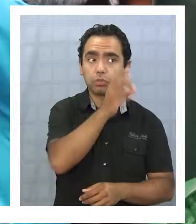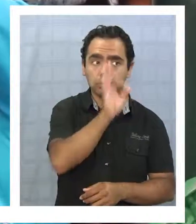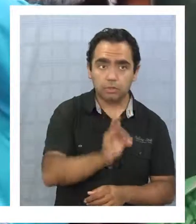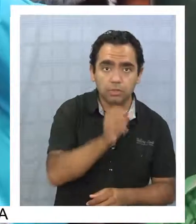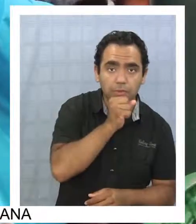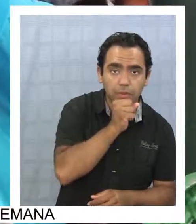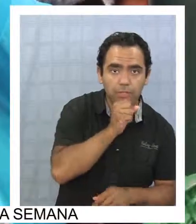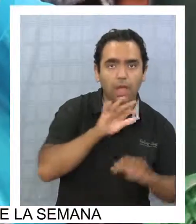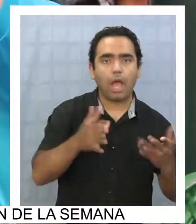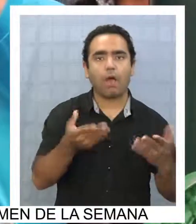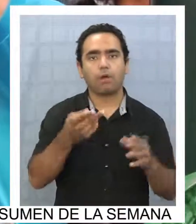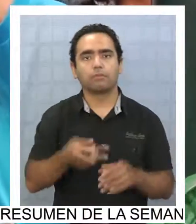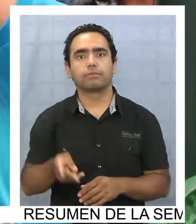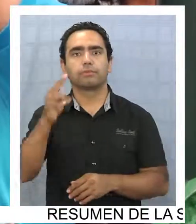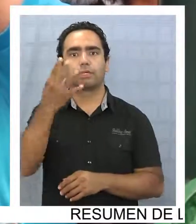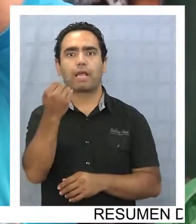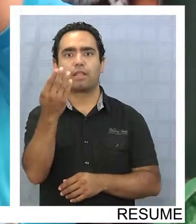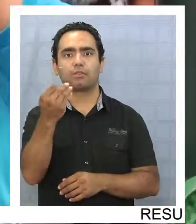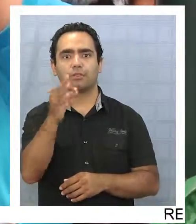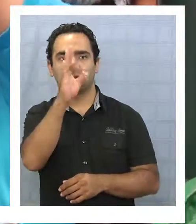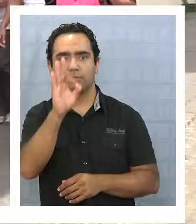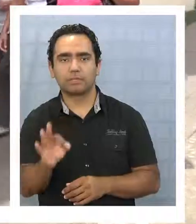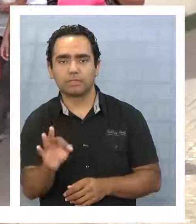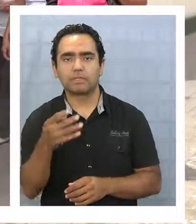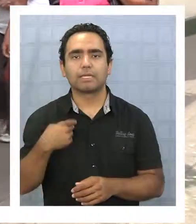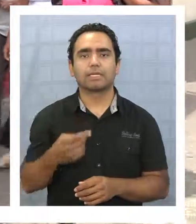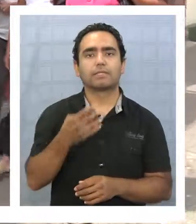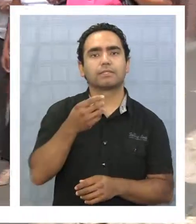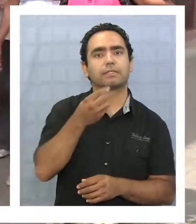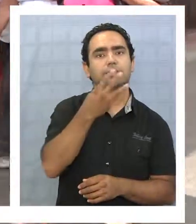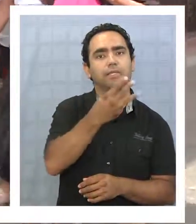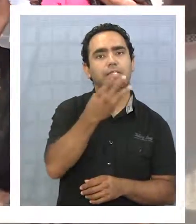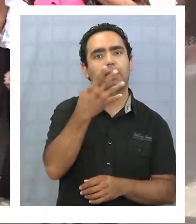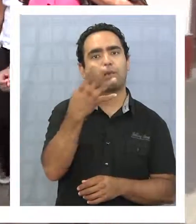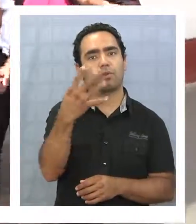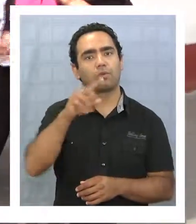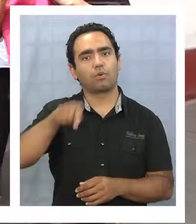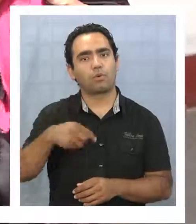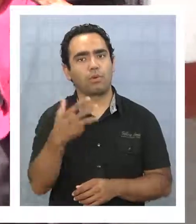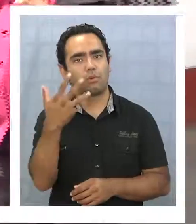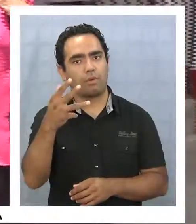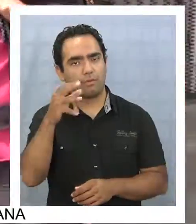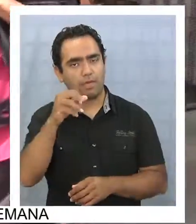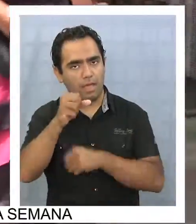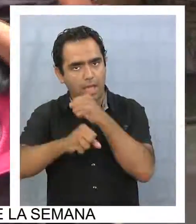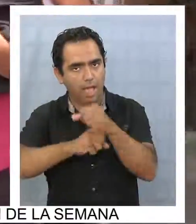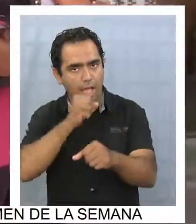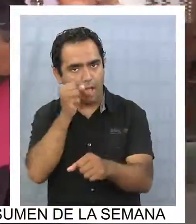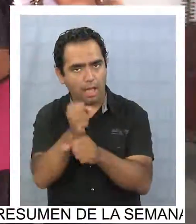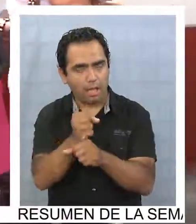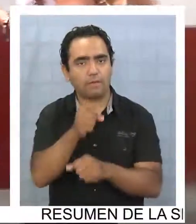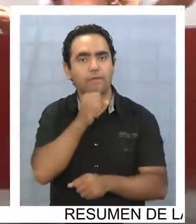del 11 al 14 por ciento y la edad promedio de Chile pasó de 31 a 34,9 años.